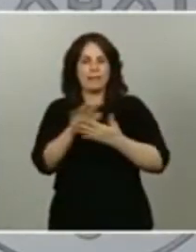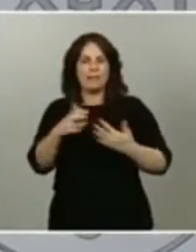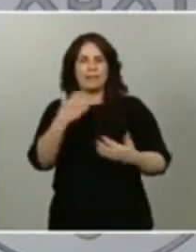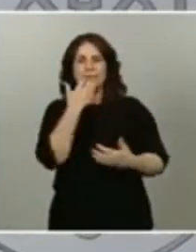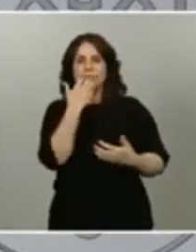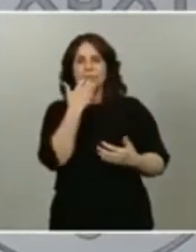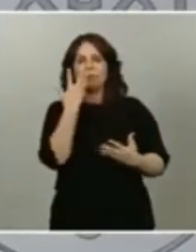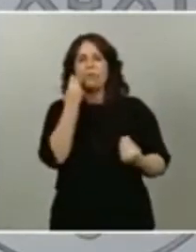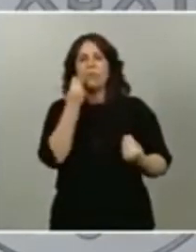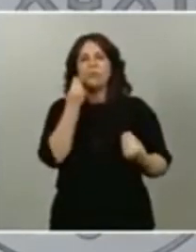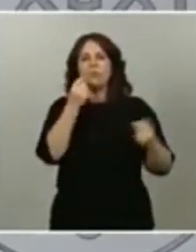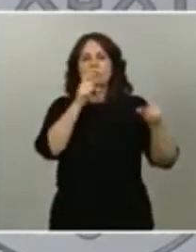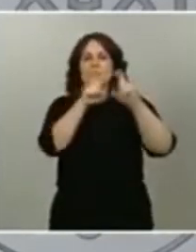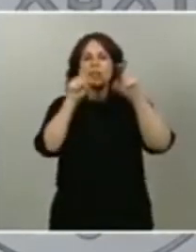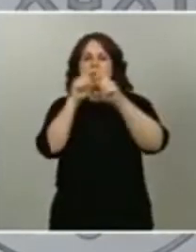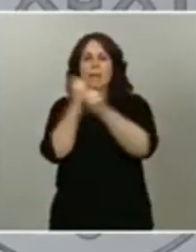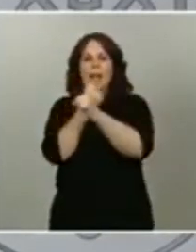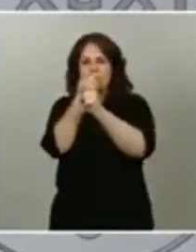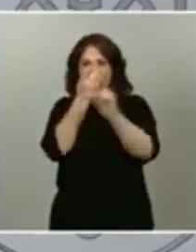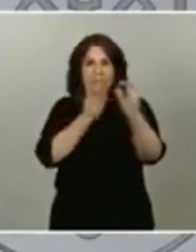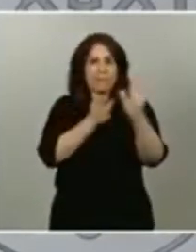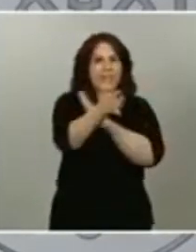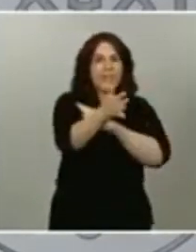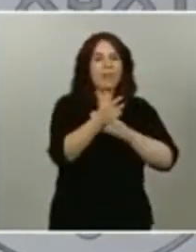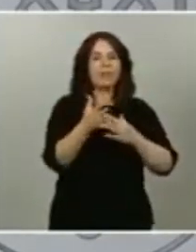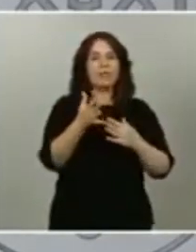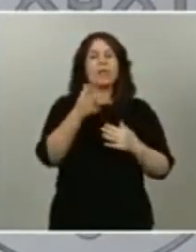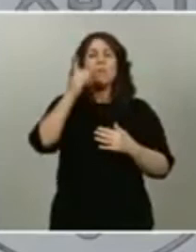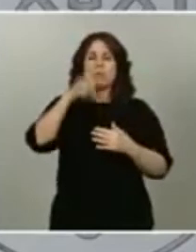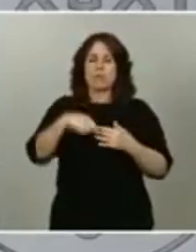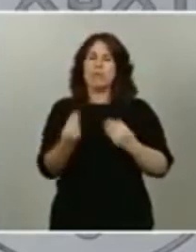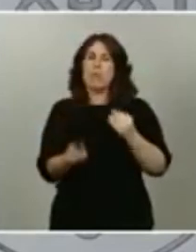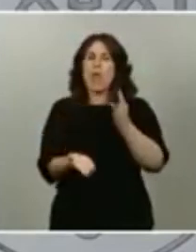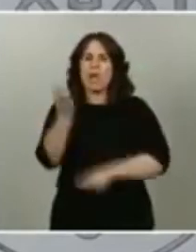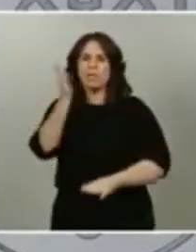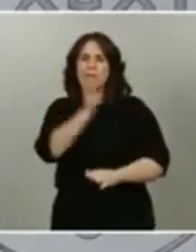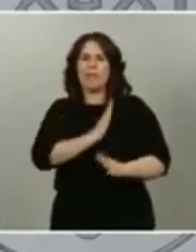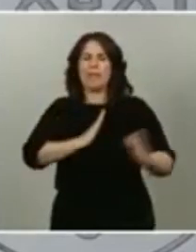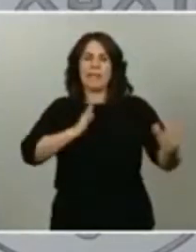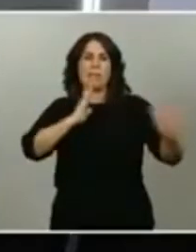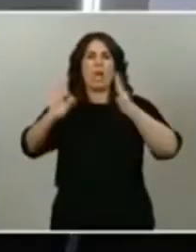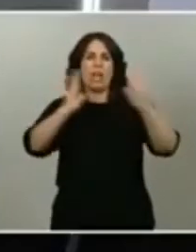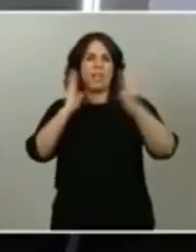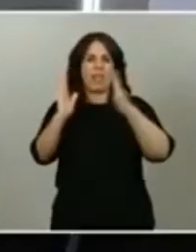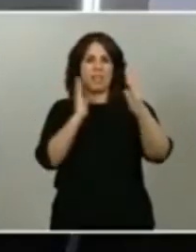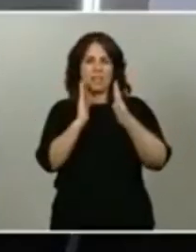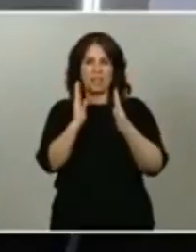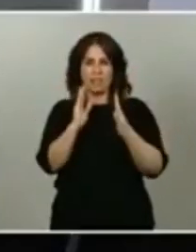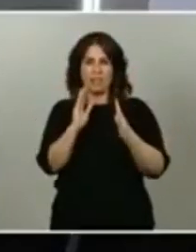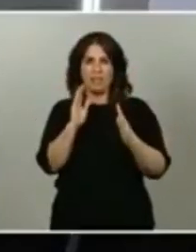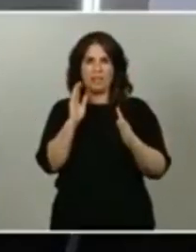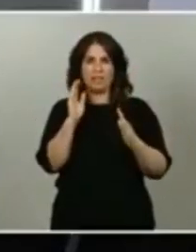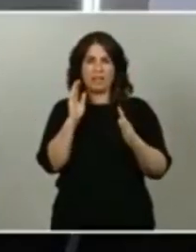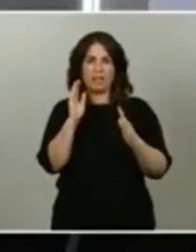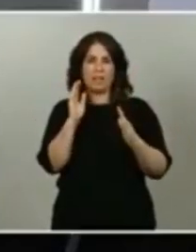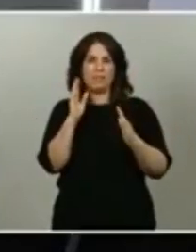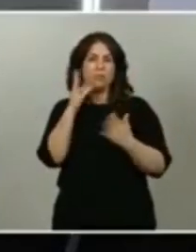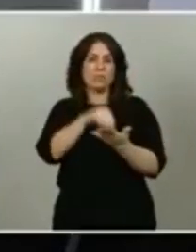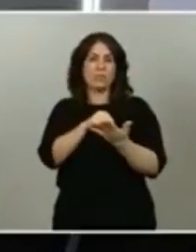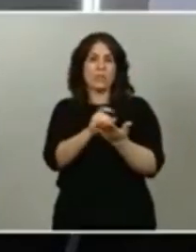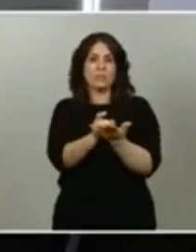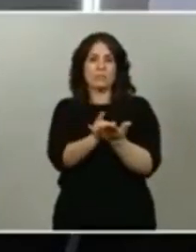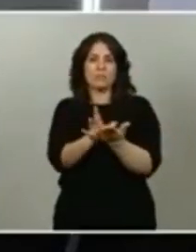indefinidos una alta temporalidad que tradicionalmente se ha zanjado con el despido de estos trabajadores afortunadamente hoy